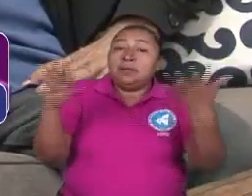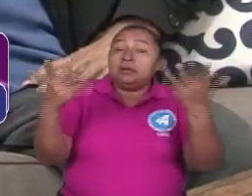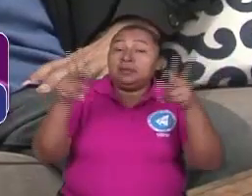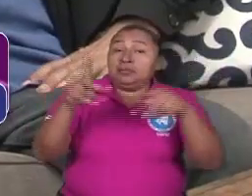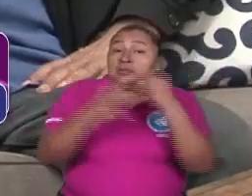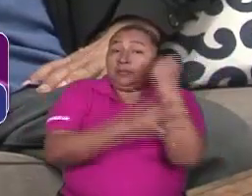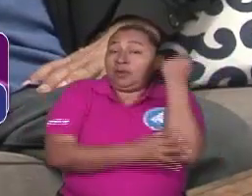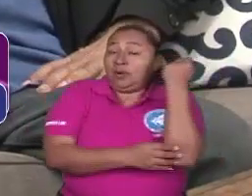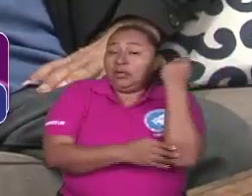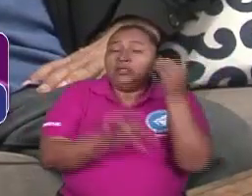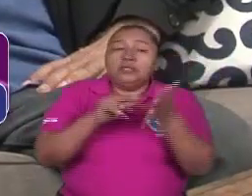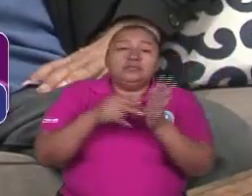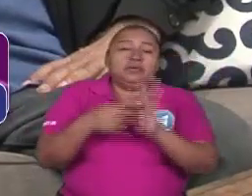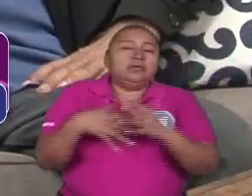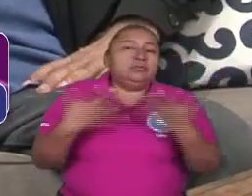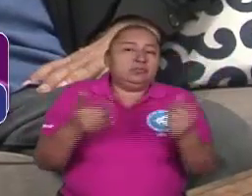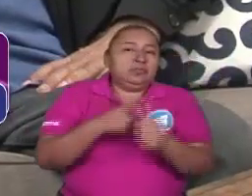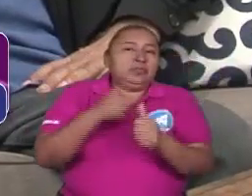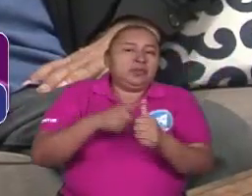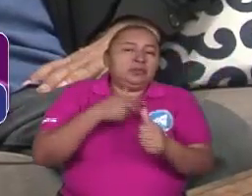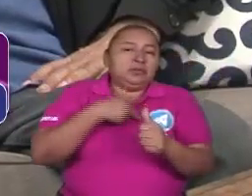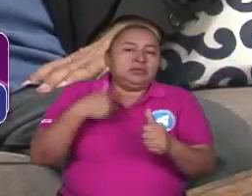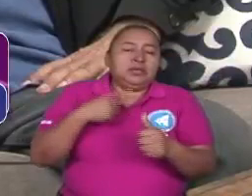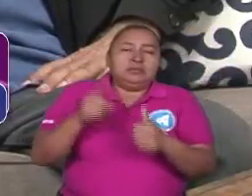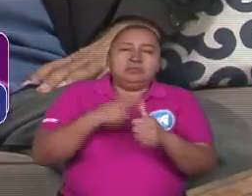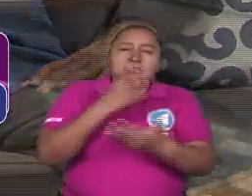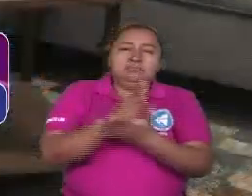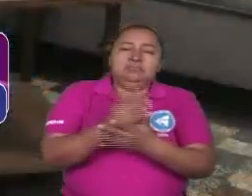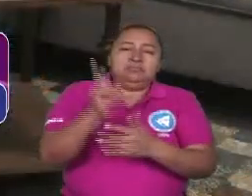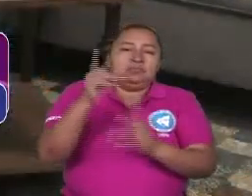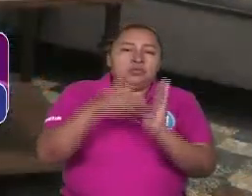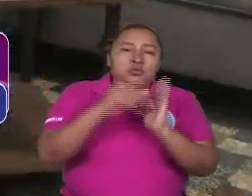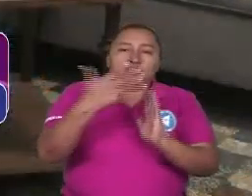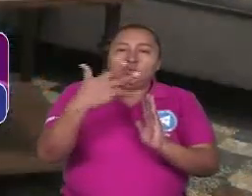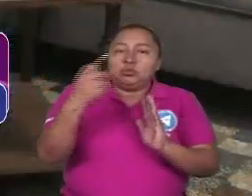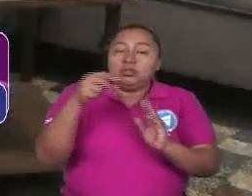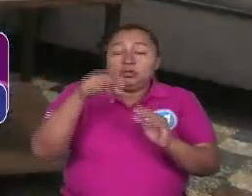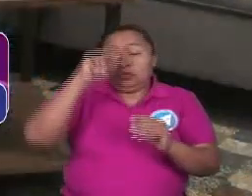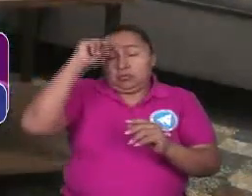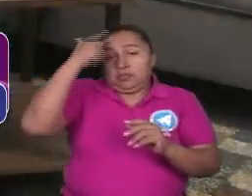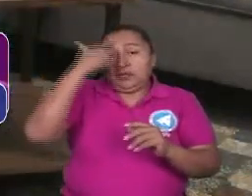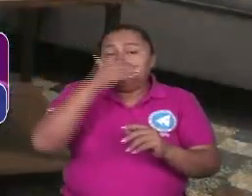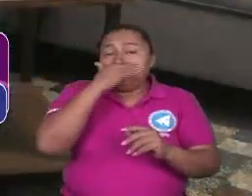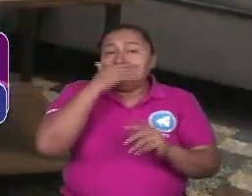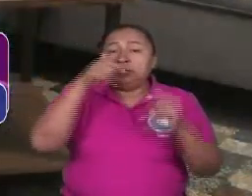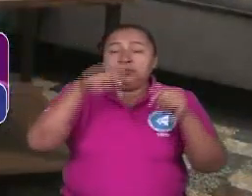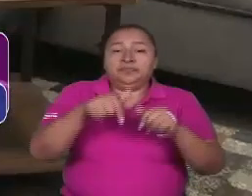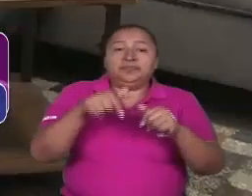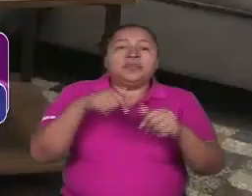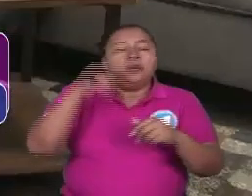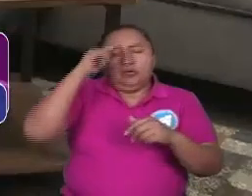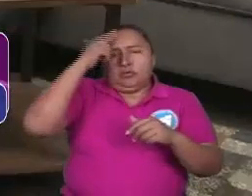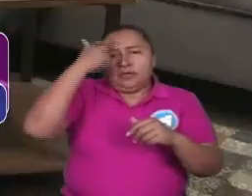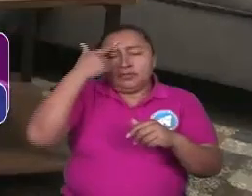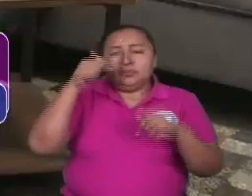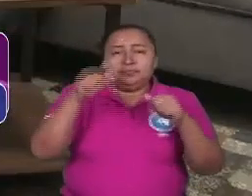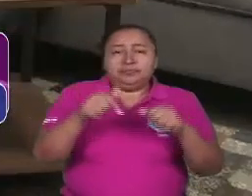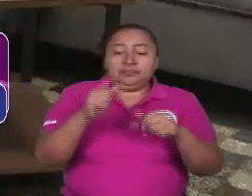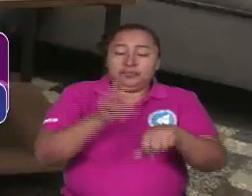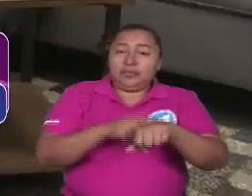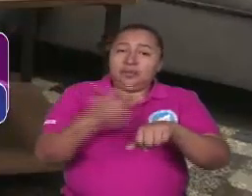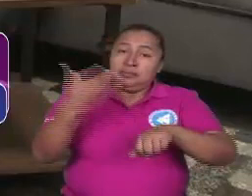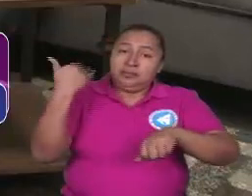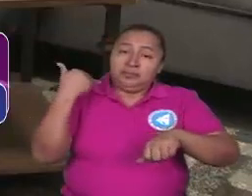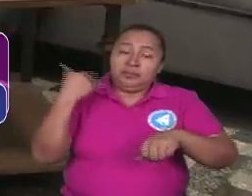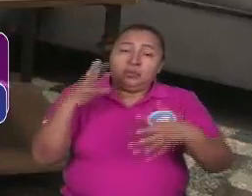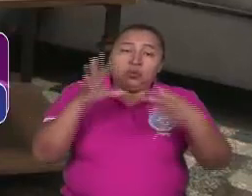de los pobres, lo primero que se planteó en el 80, el Frente Sandinista como gobierno, el gobierno de ese tiempo